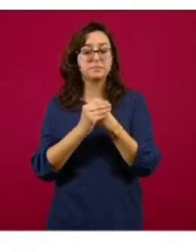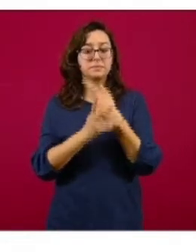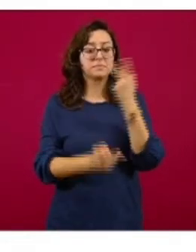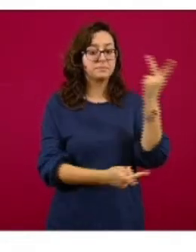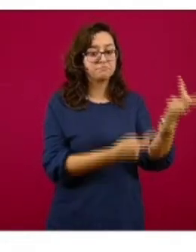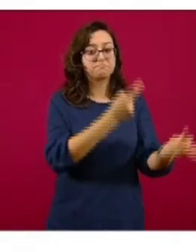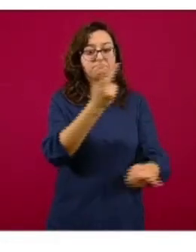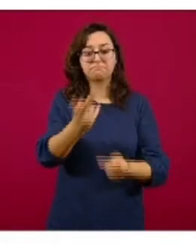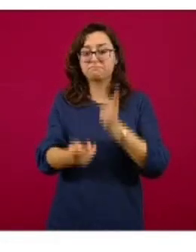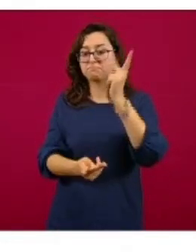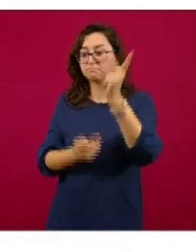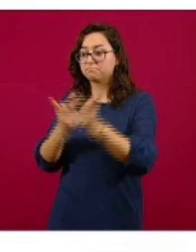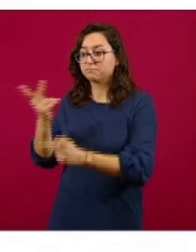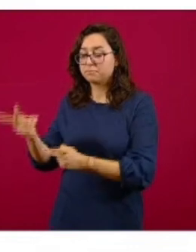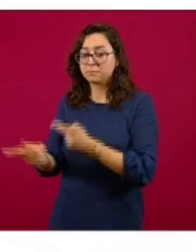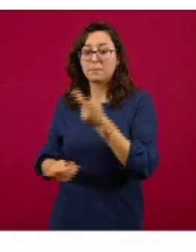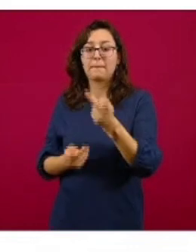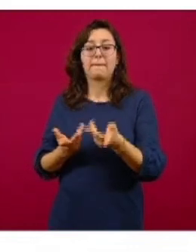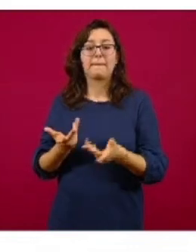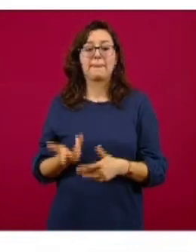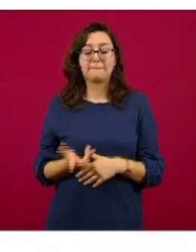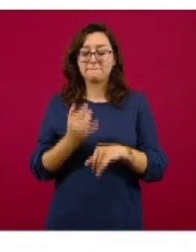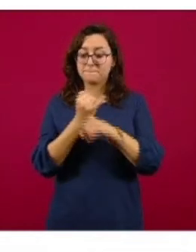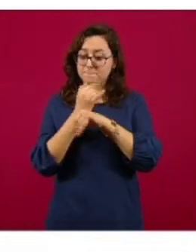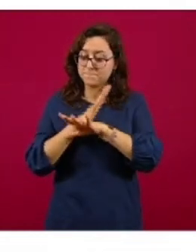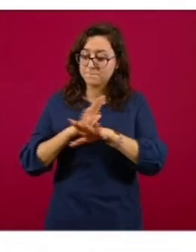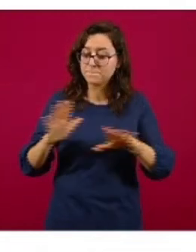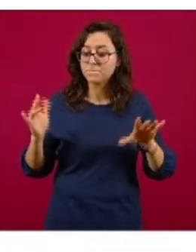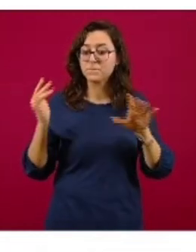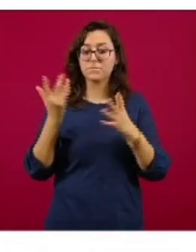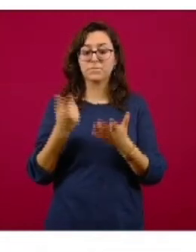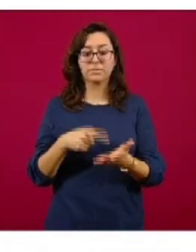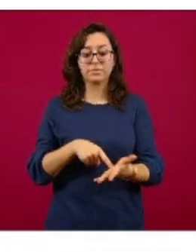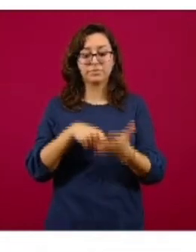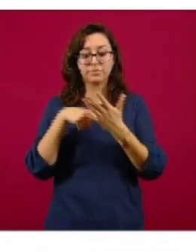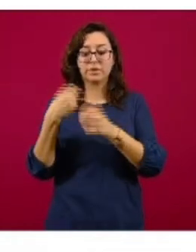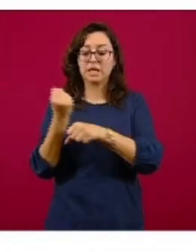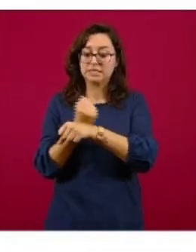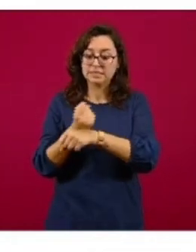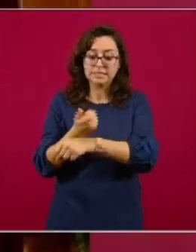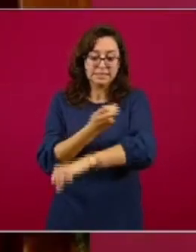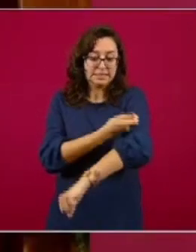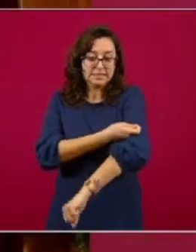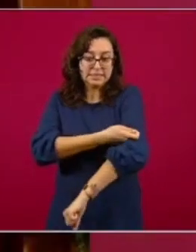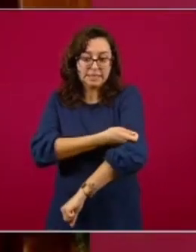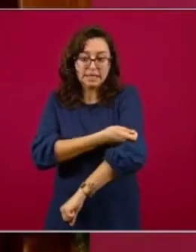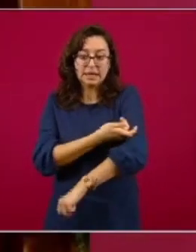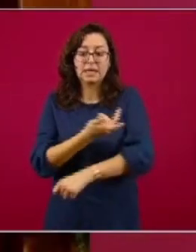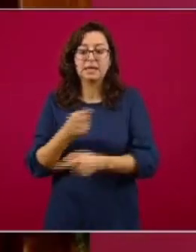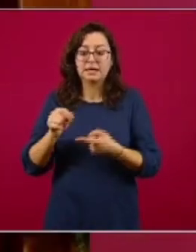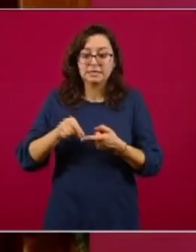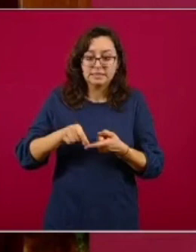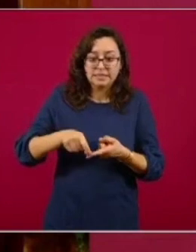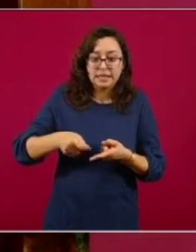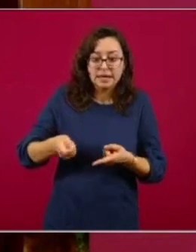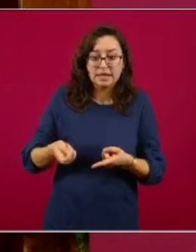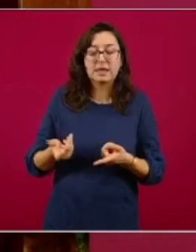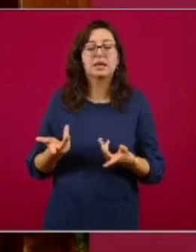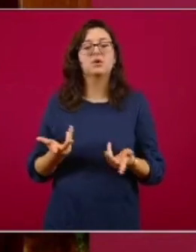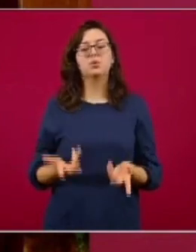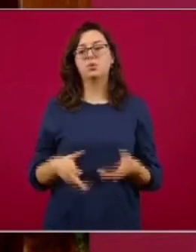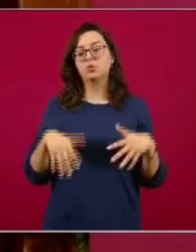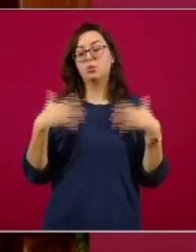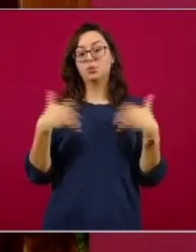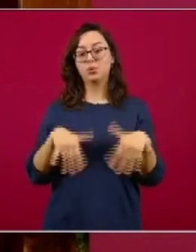hogar, nos proporcionaron información, muestras de sangre, sin la participación de la población